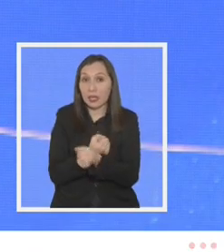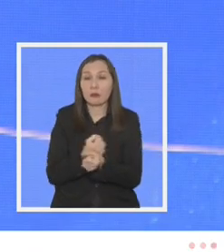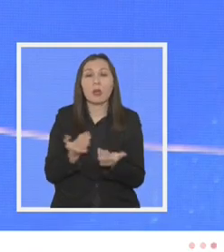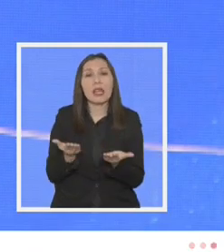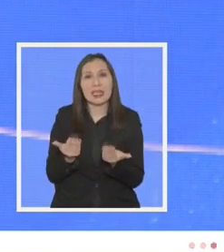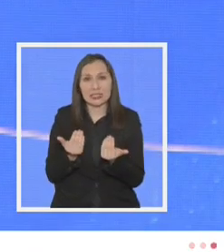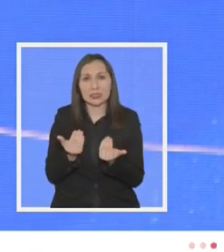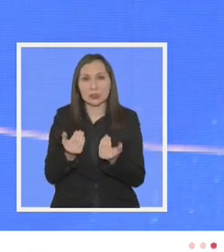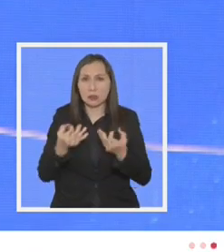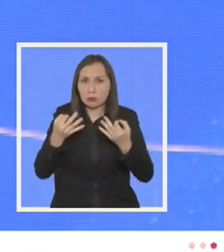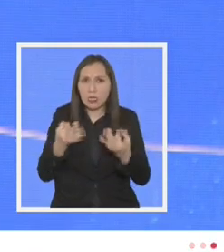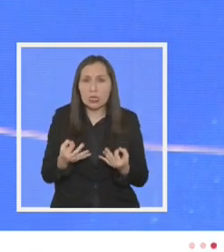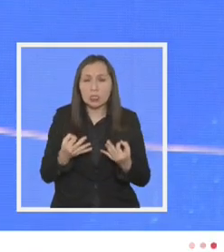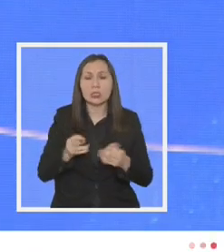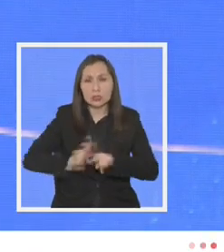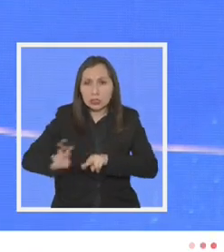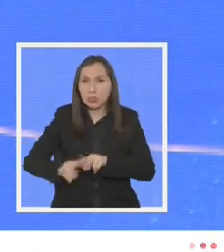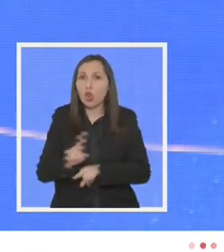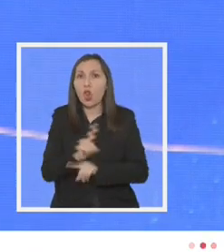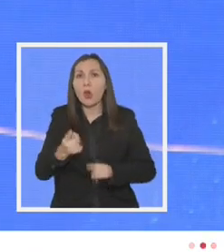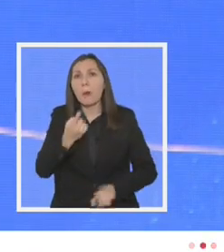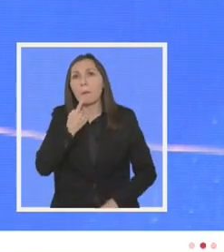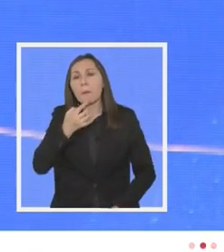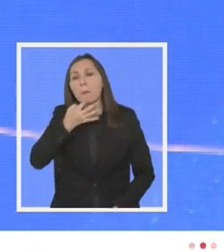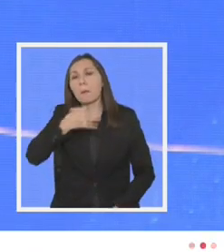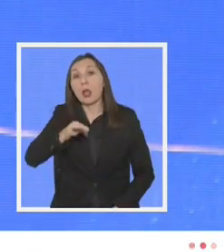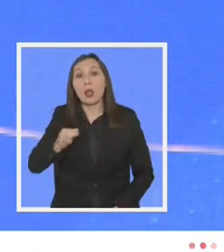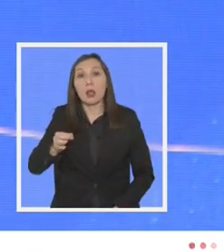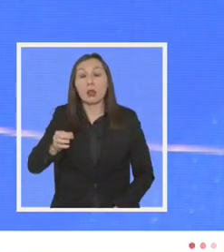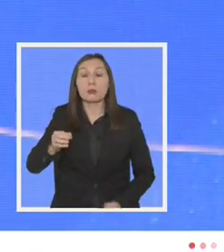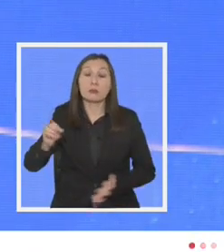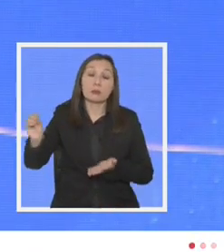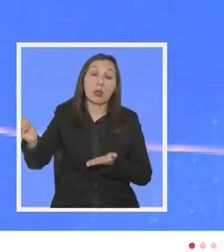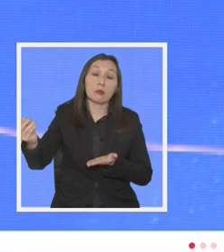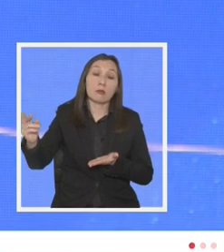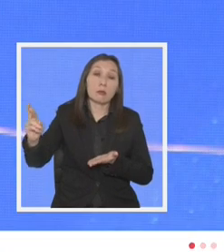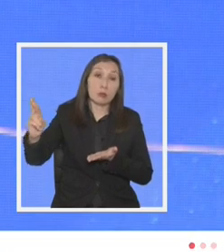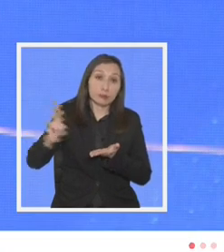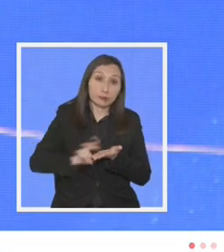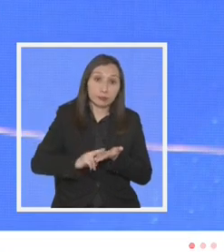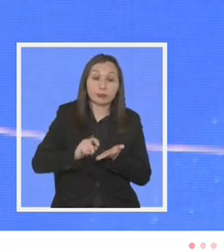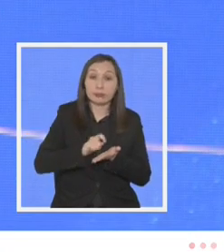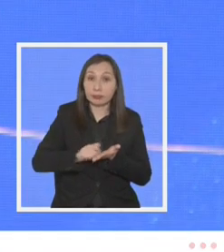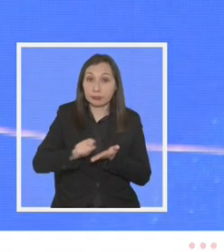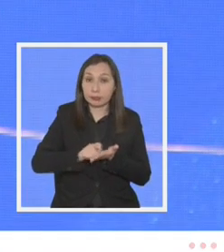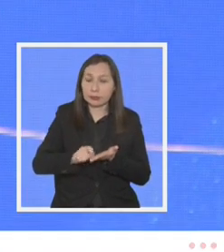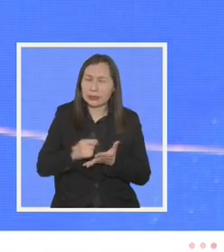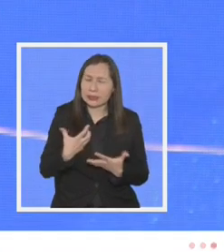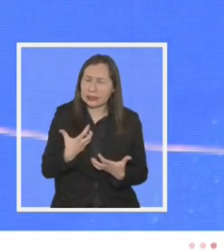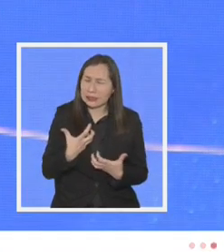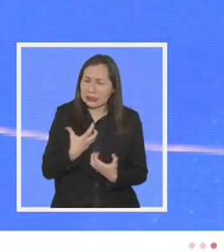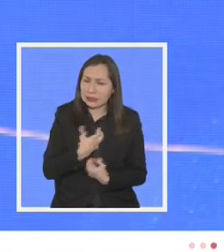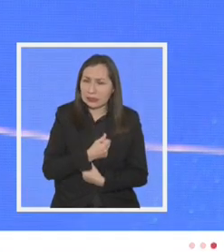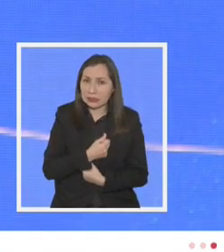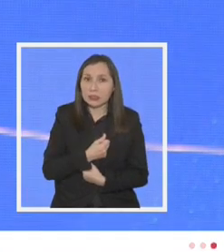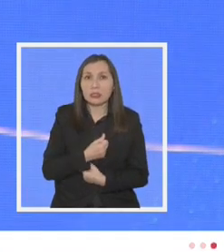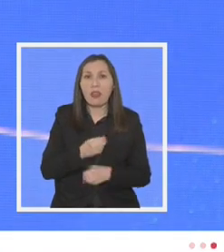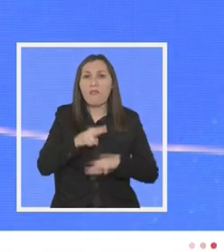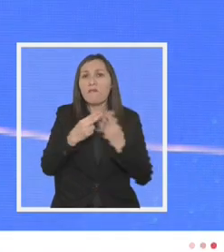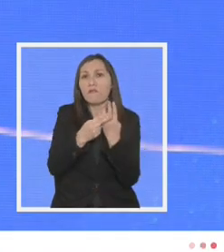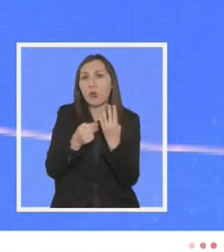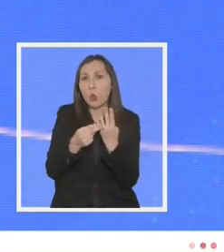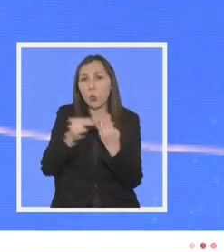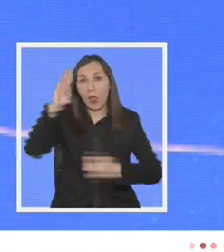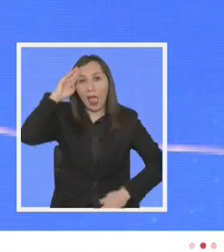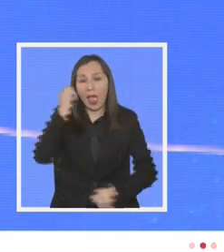necesitamos hechos y no palabras me escribió de manera desgarradora la viuda